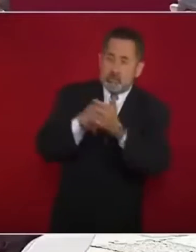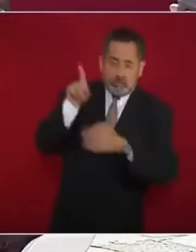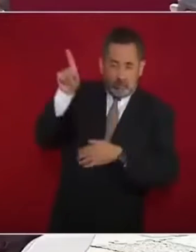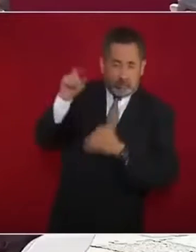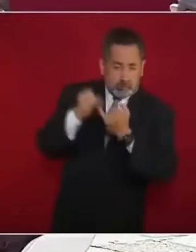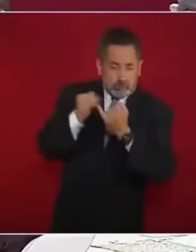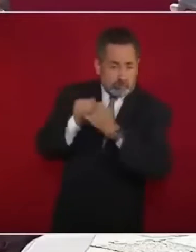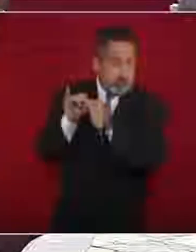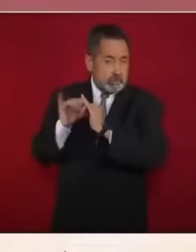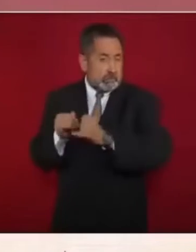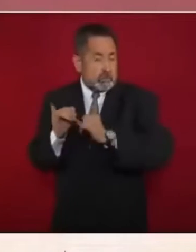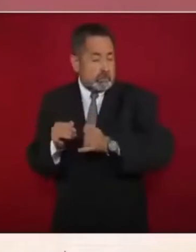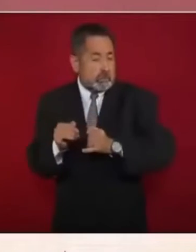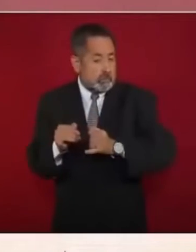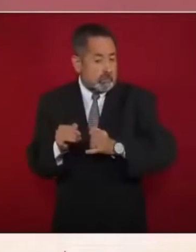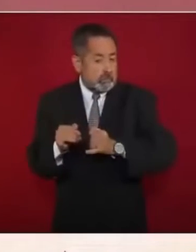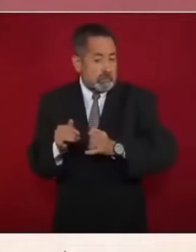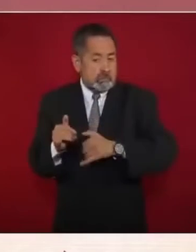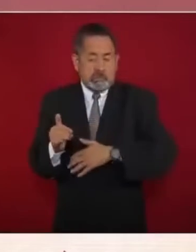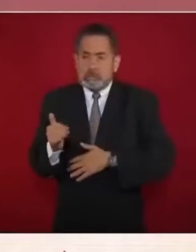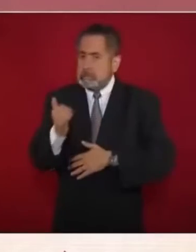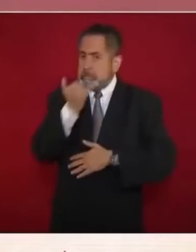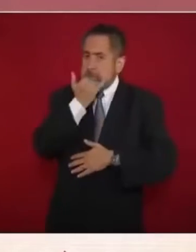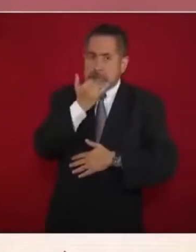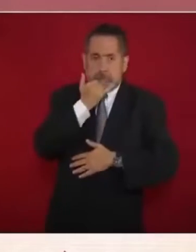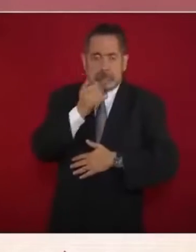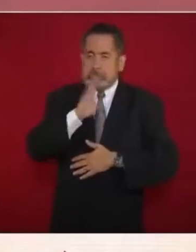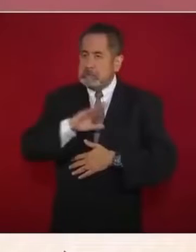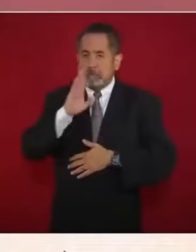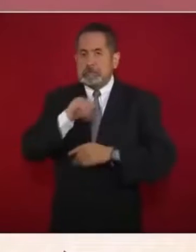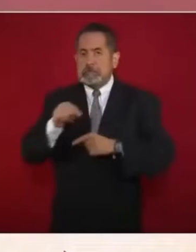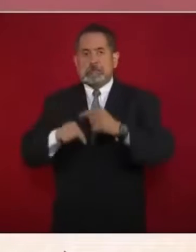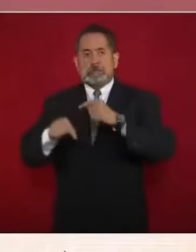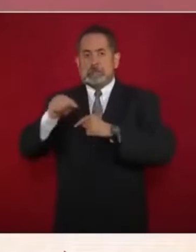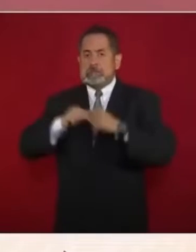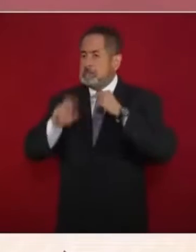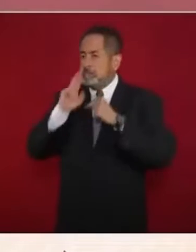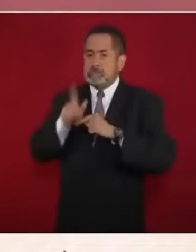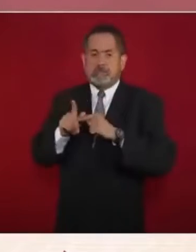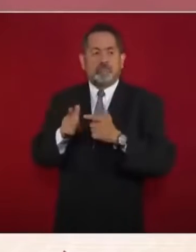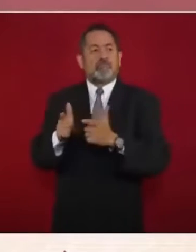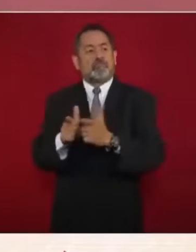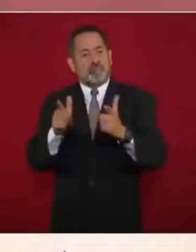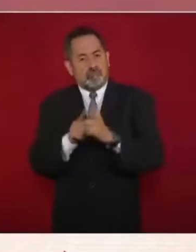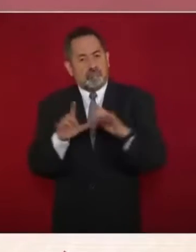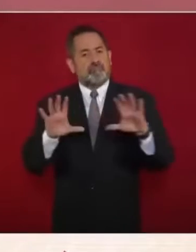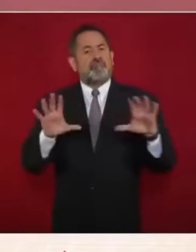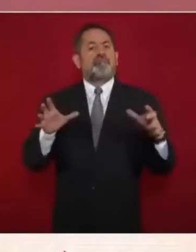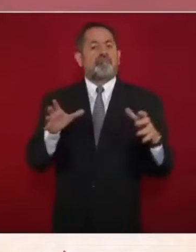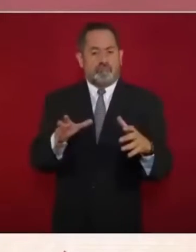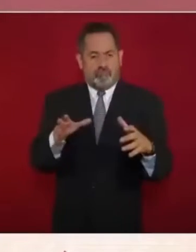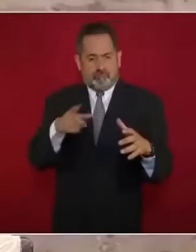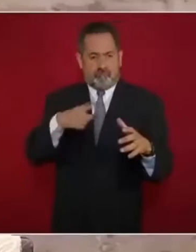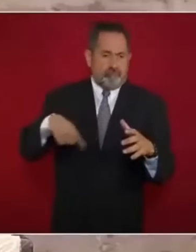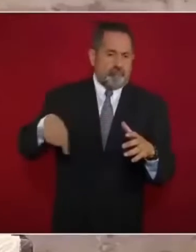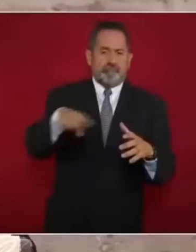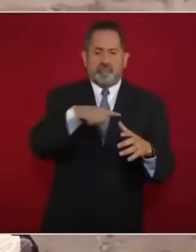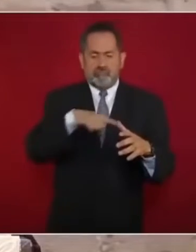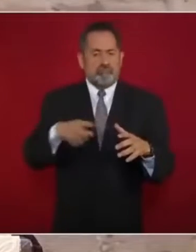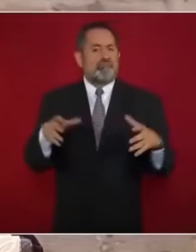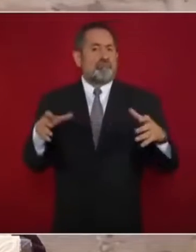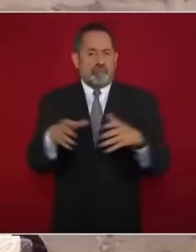esquema han dado marcha atrás y regresado al sistema de